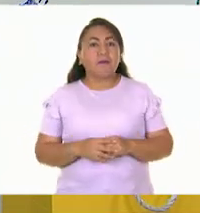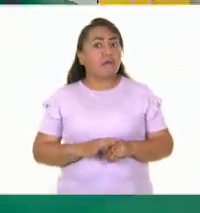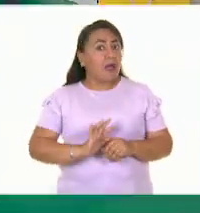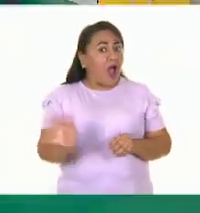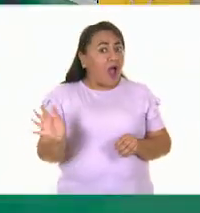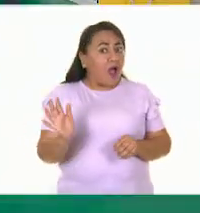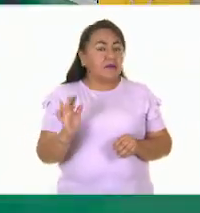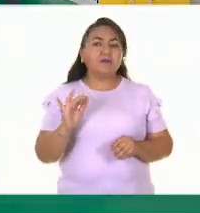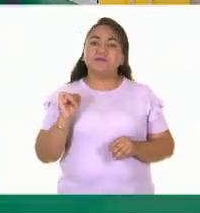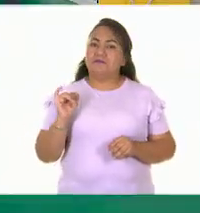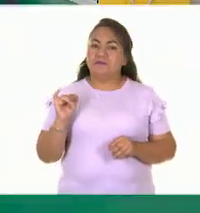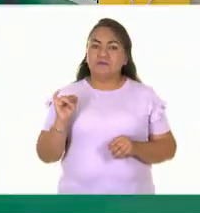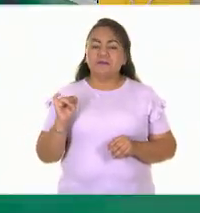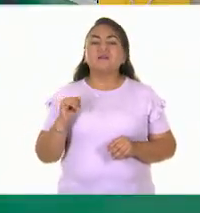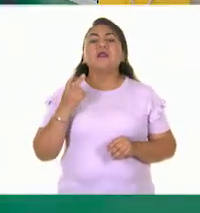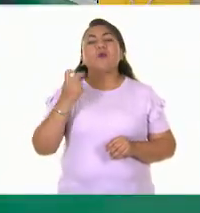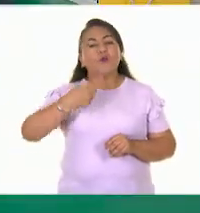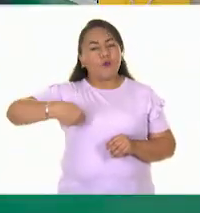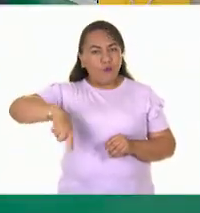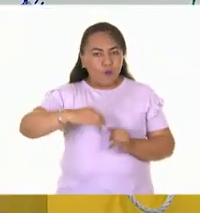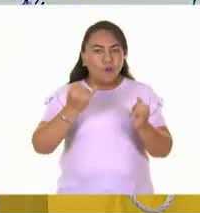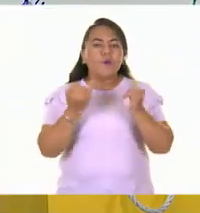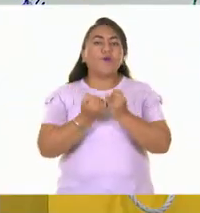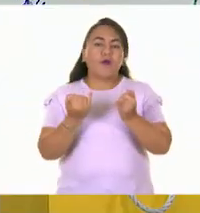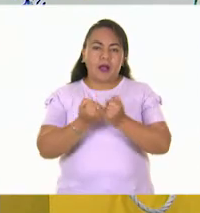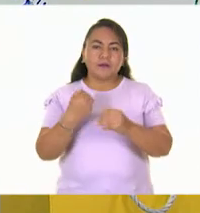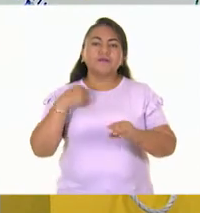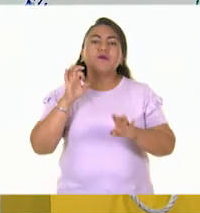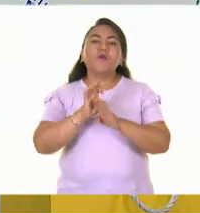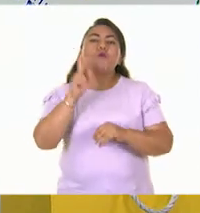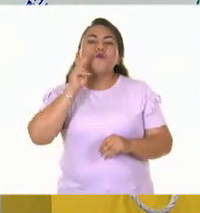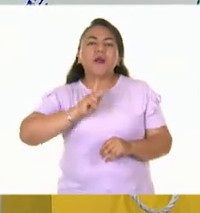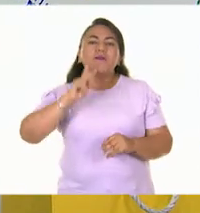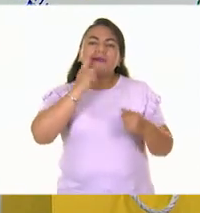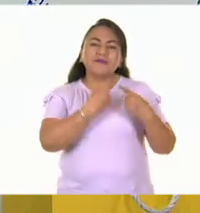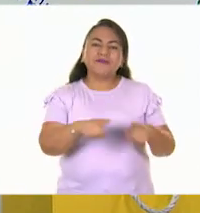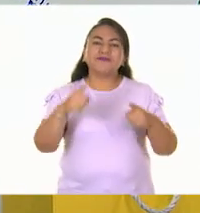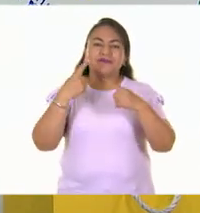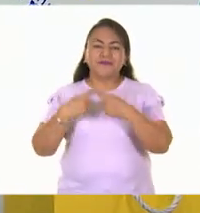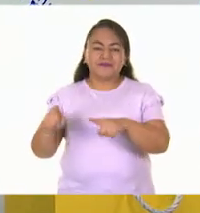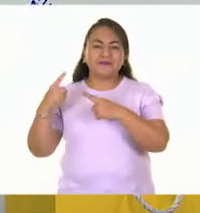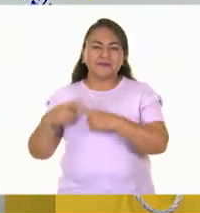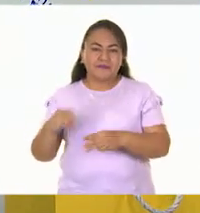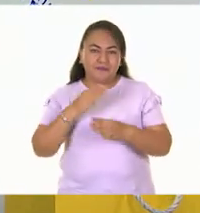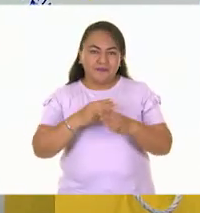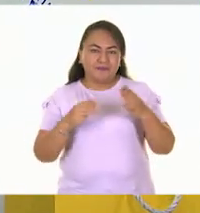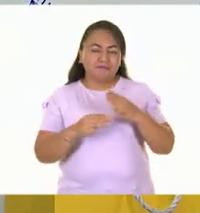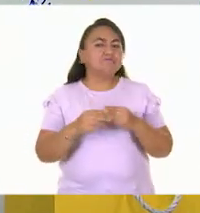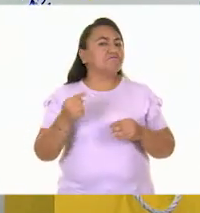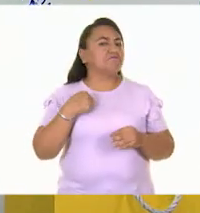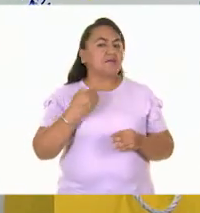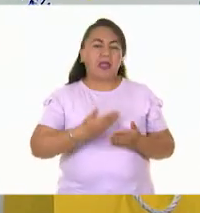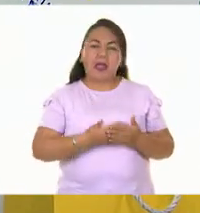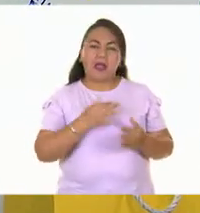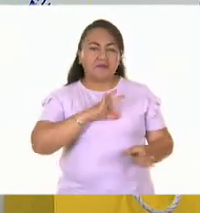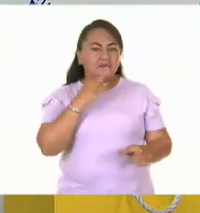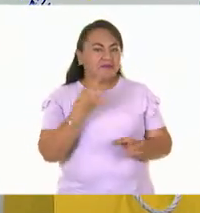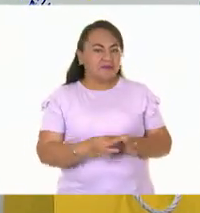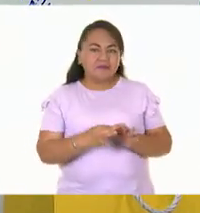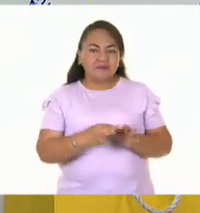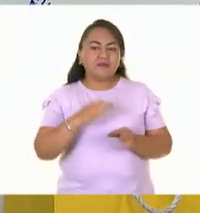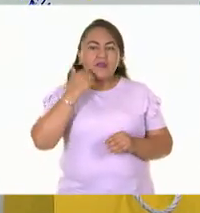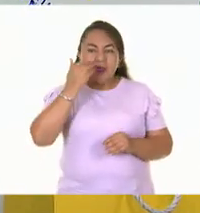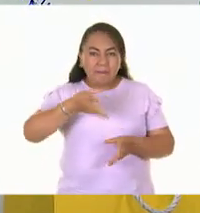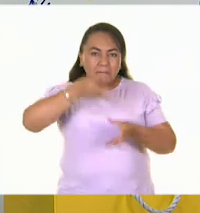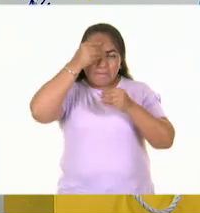más! Y así va a ser como nosotros vamos a estar experimentando con diferentes materiales. Ah, pues estamos listísimos para enterarnos de más de